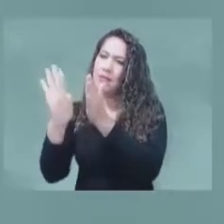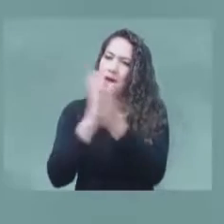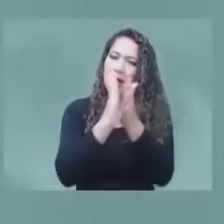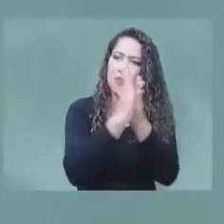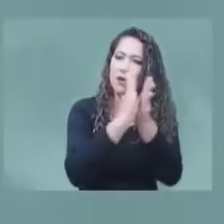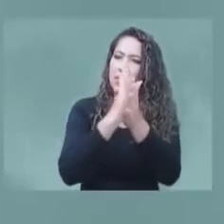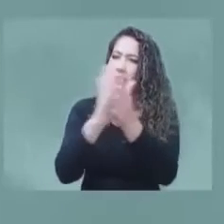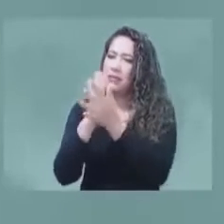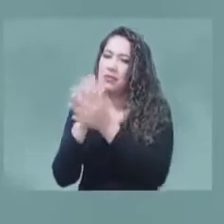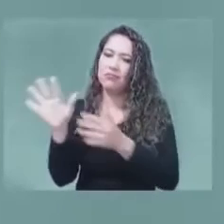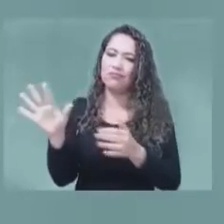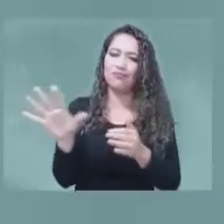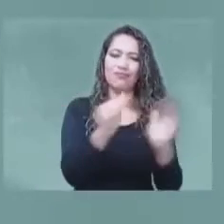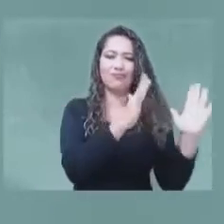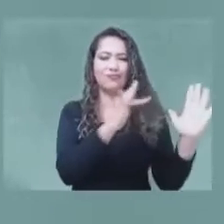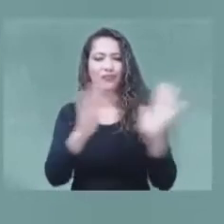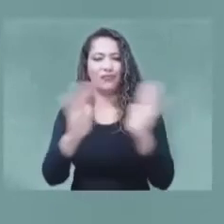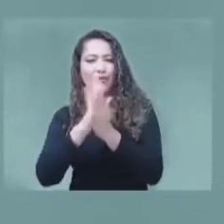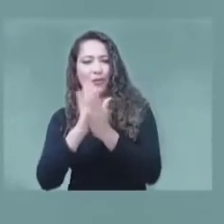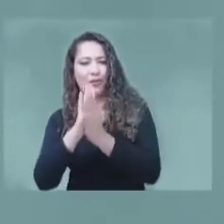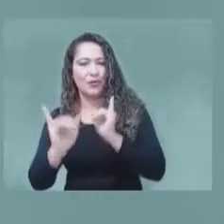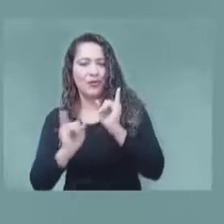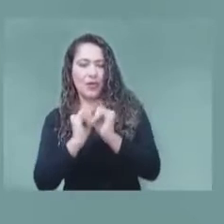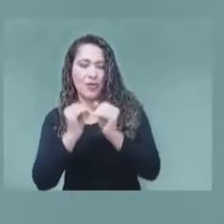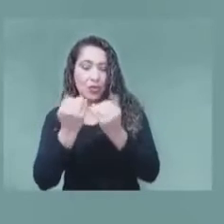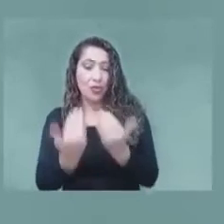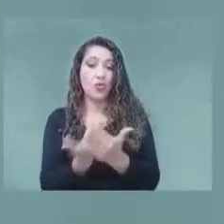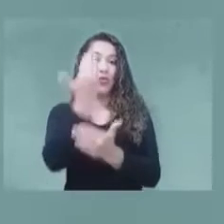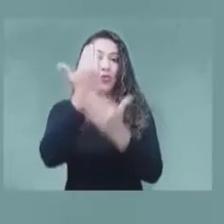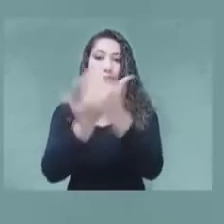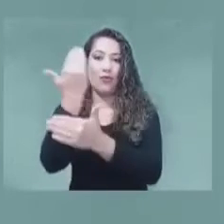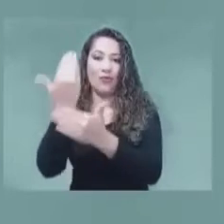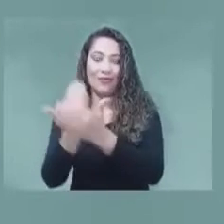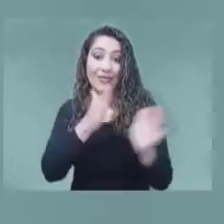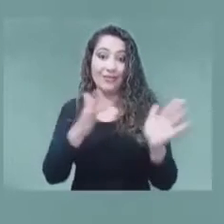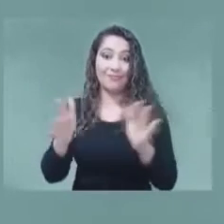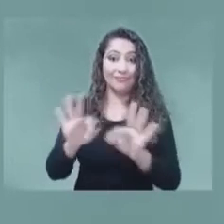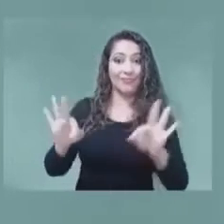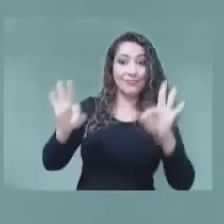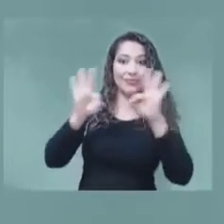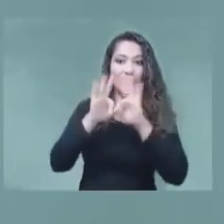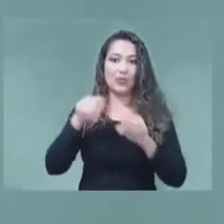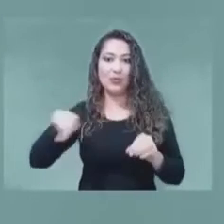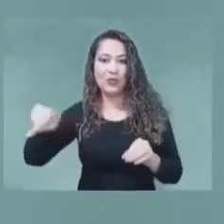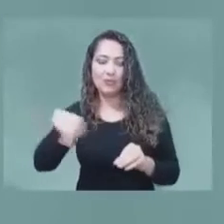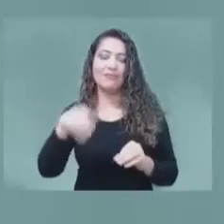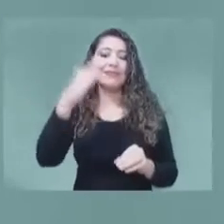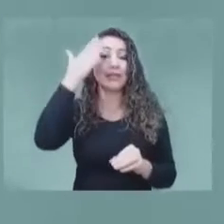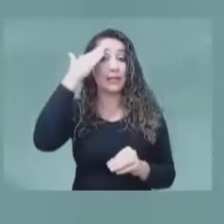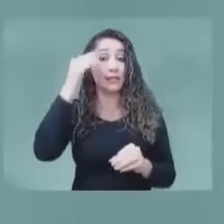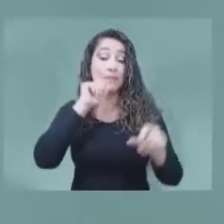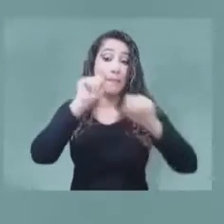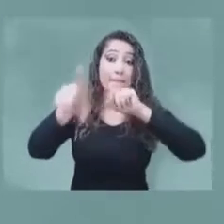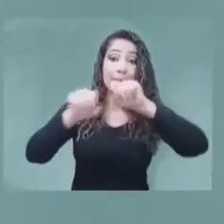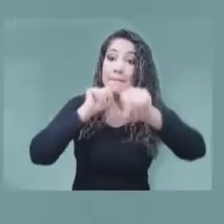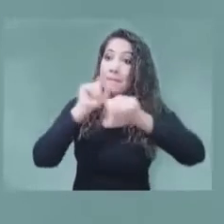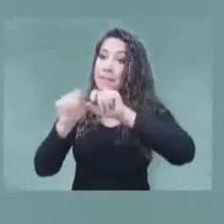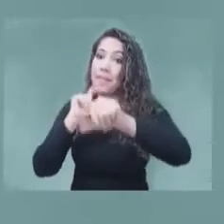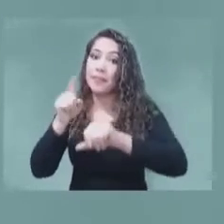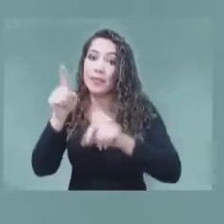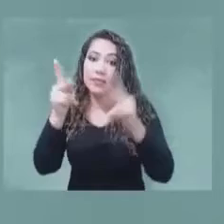la información más actualizada en este momento. Asimismo, a partir de las encuestas con expertos a nivel global y nacional,